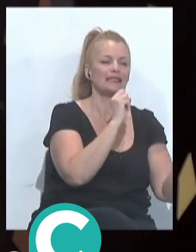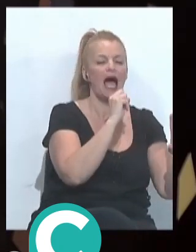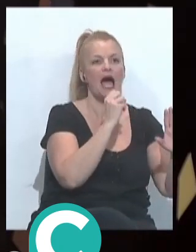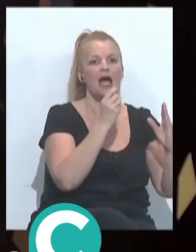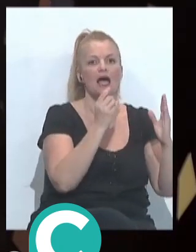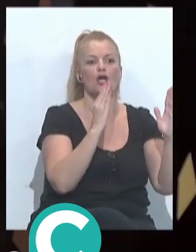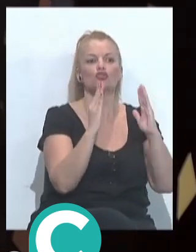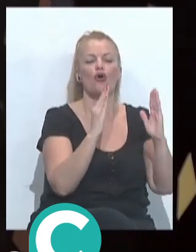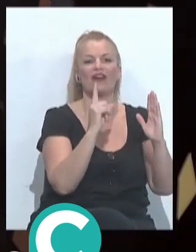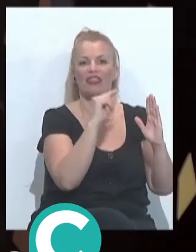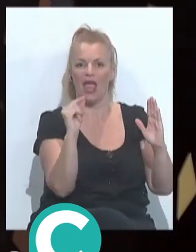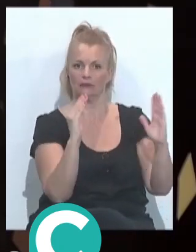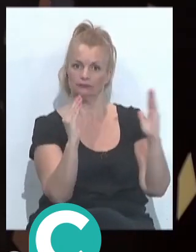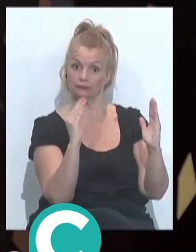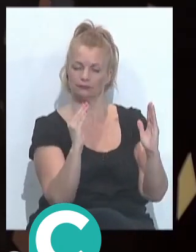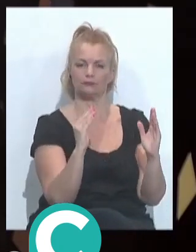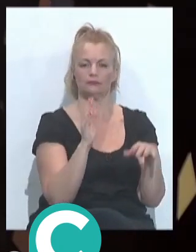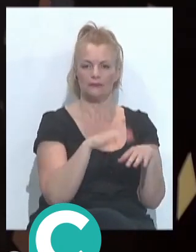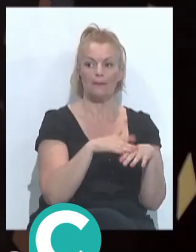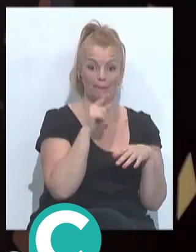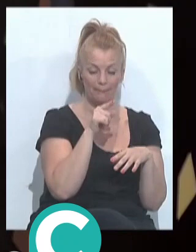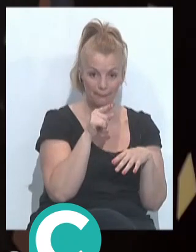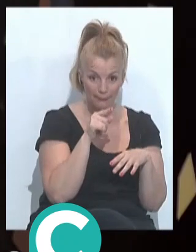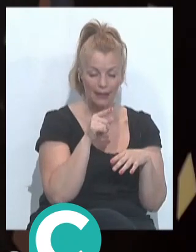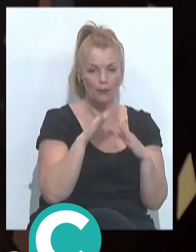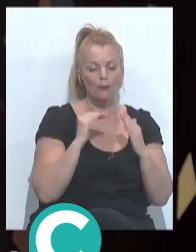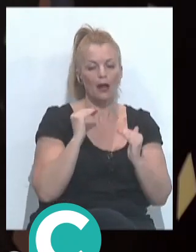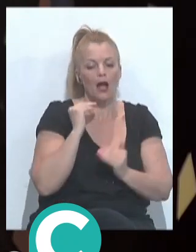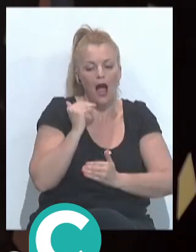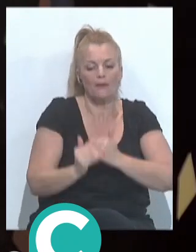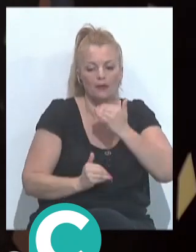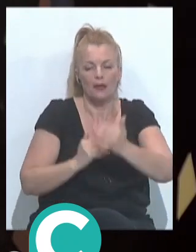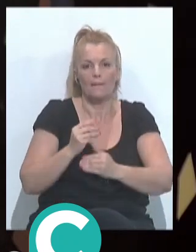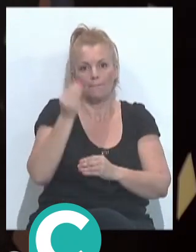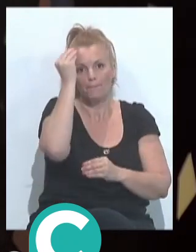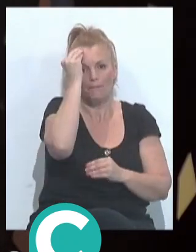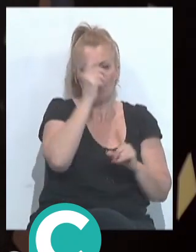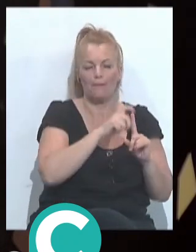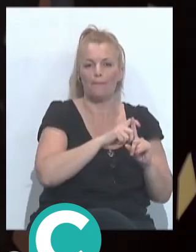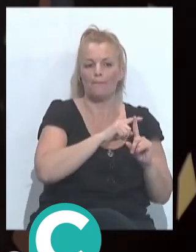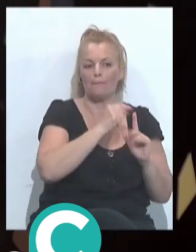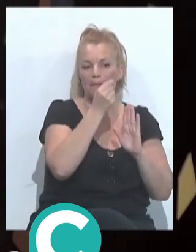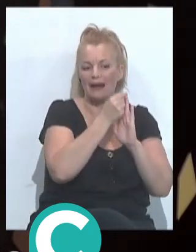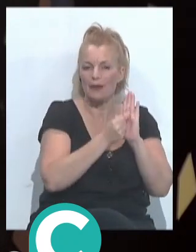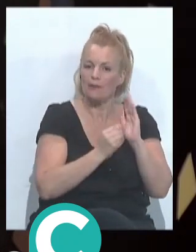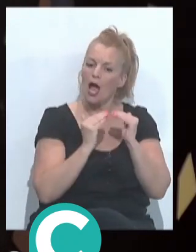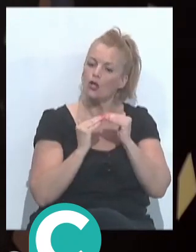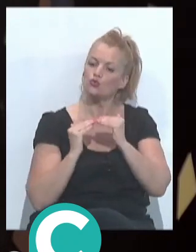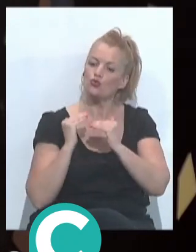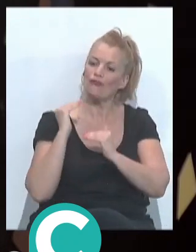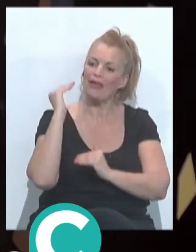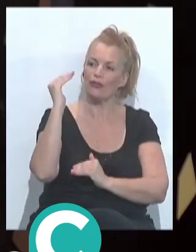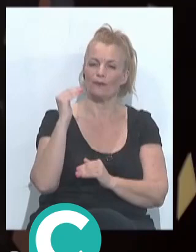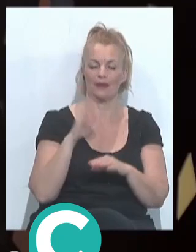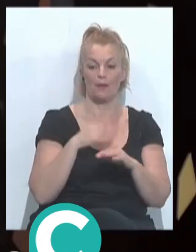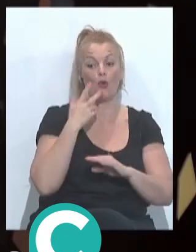recuerdo ahora mismo, pero sobre todo para eso, para ir un poco a... Varemando, ¿no? Exactamente, subiendo, Entonces